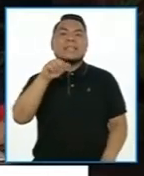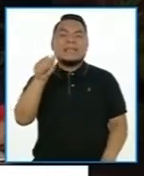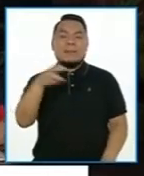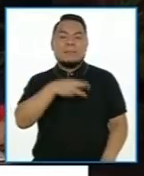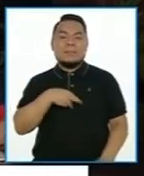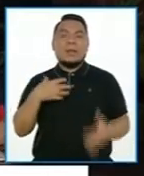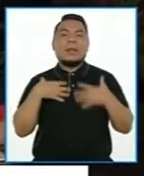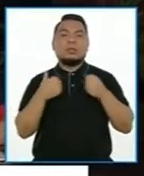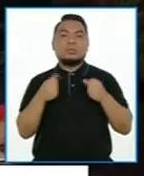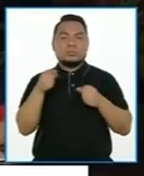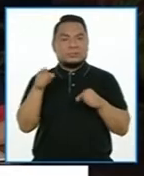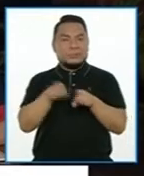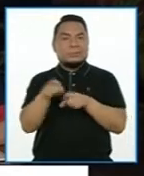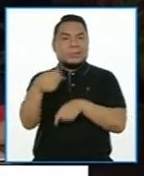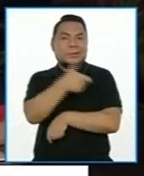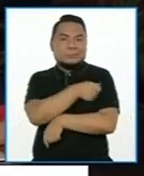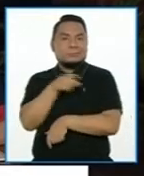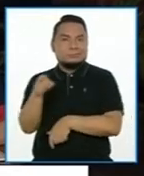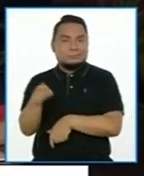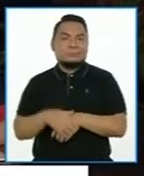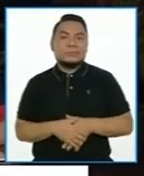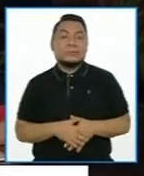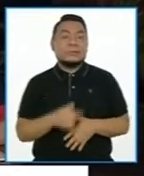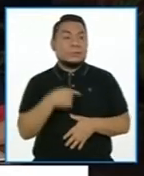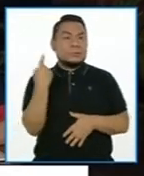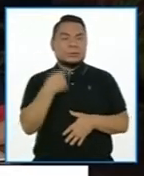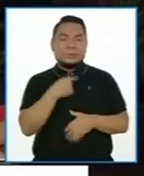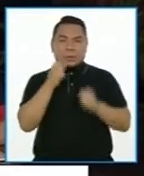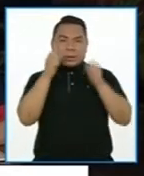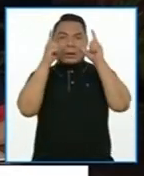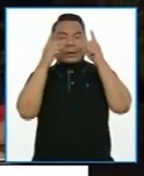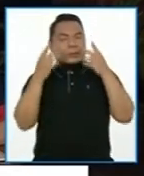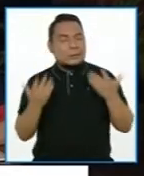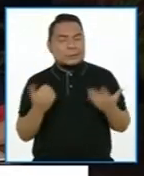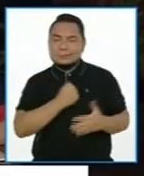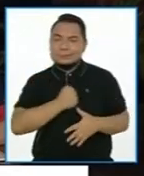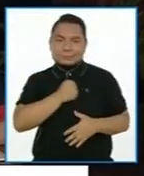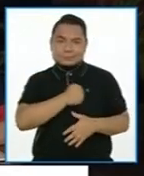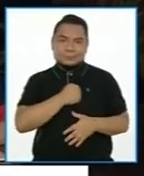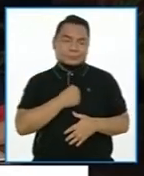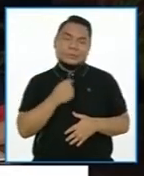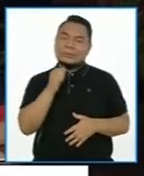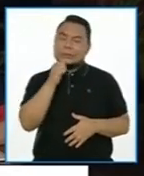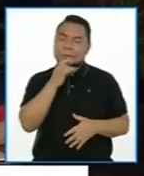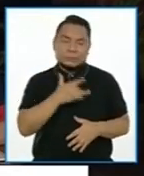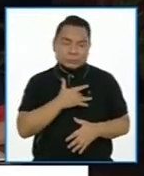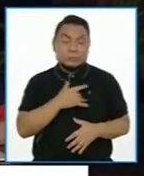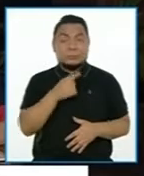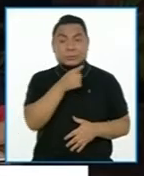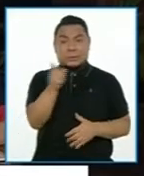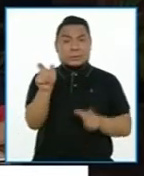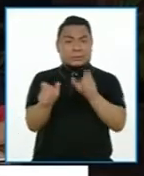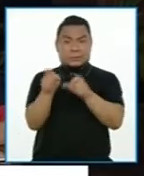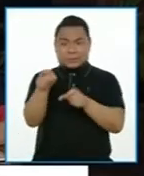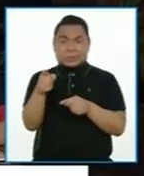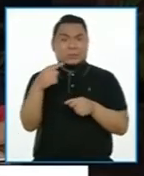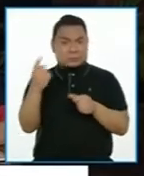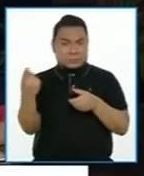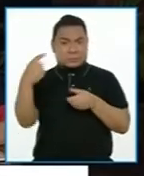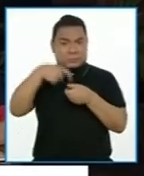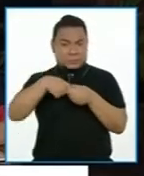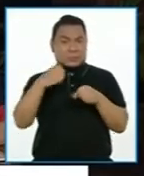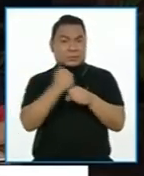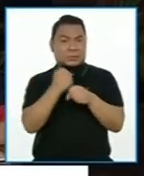Comprenderán por ello que estamos indignados y con un sentimiento profundo de dolor porque estas personas que formaron